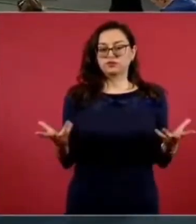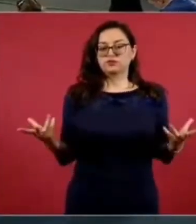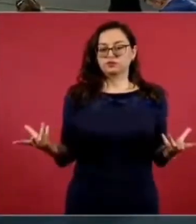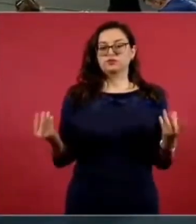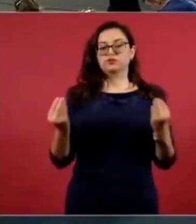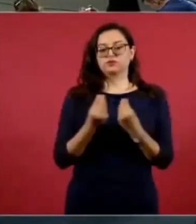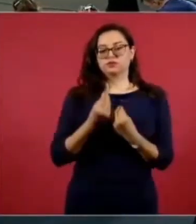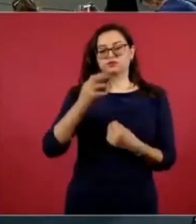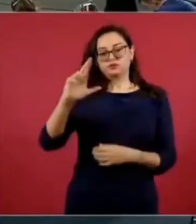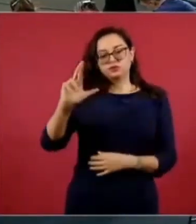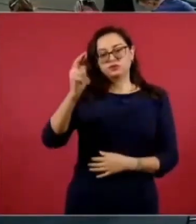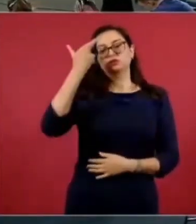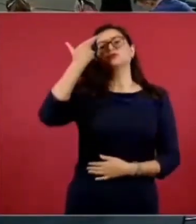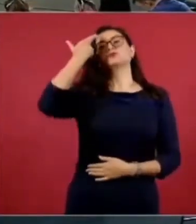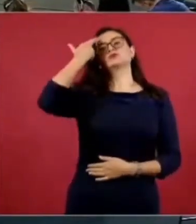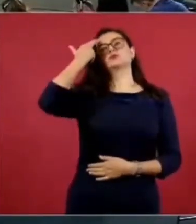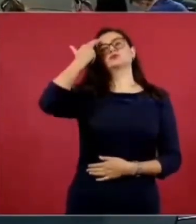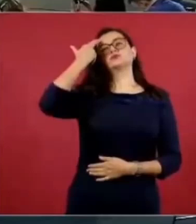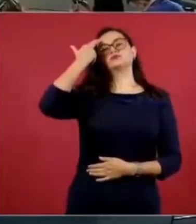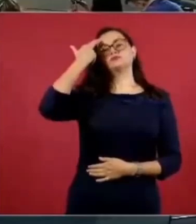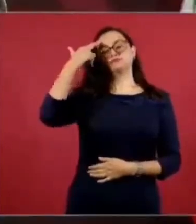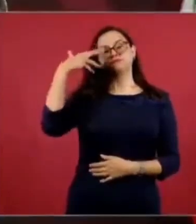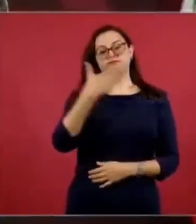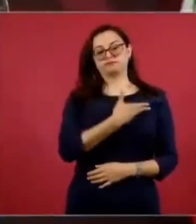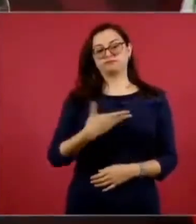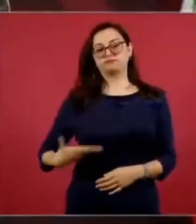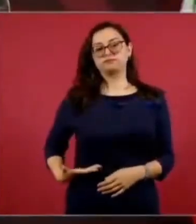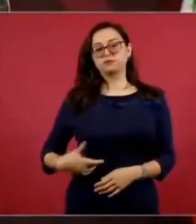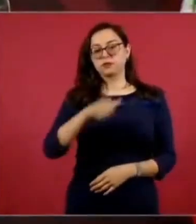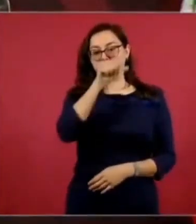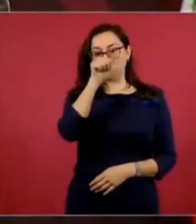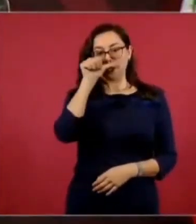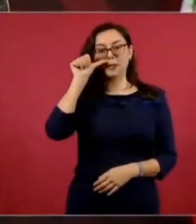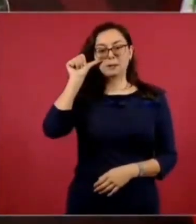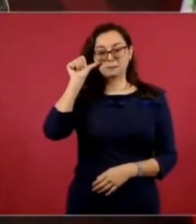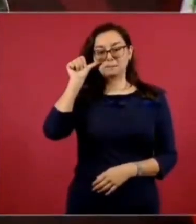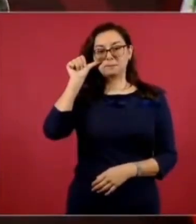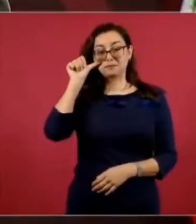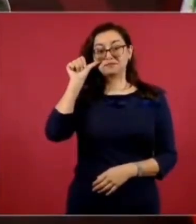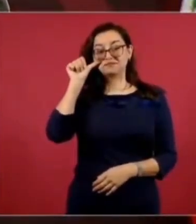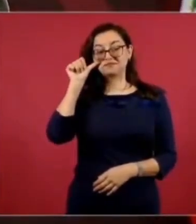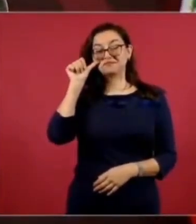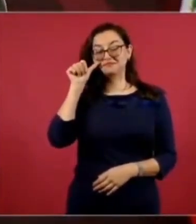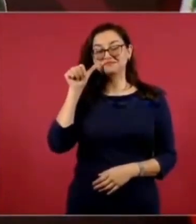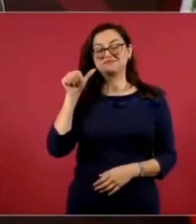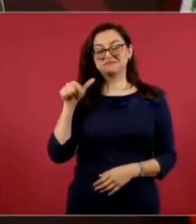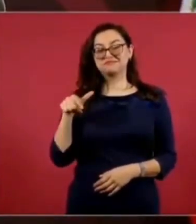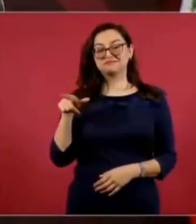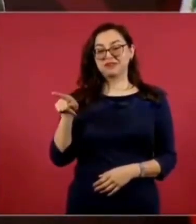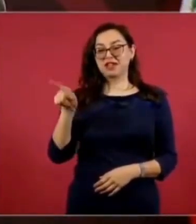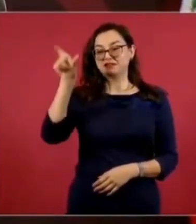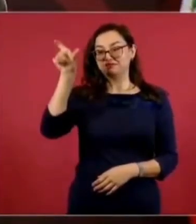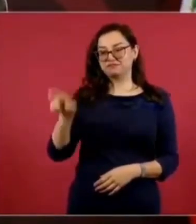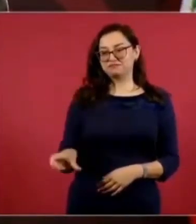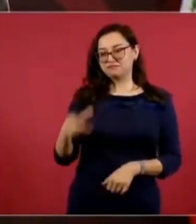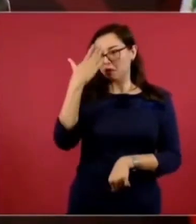al presidente Juárez, que todavía gobierna con su ejemplo.